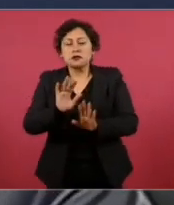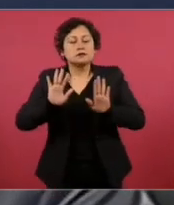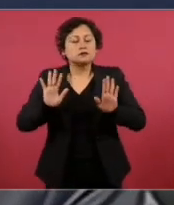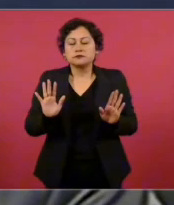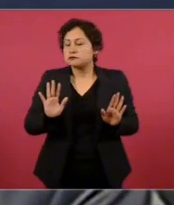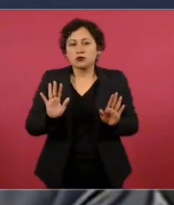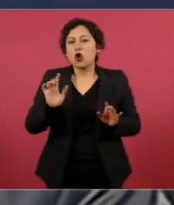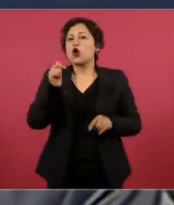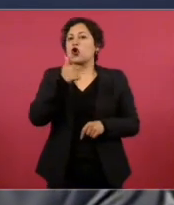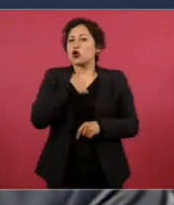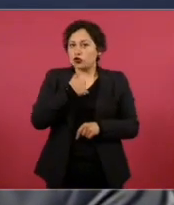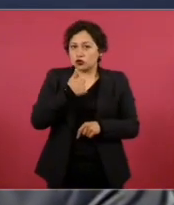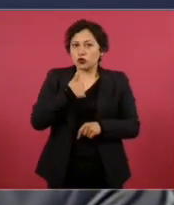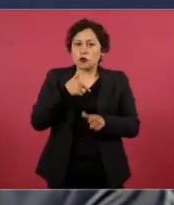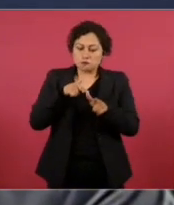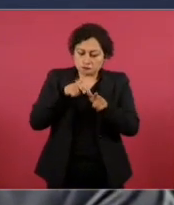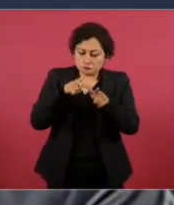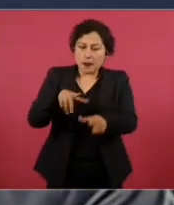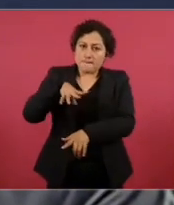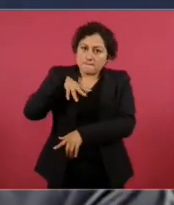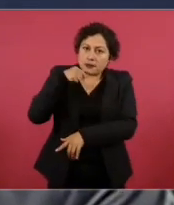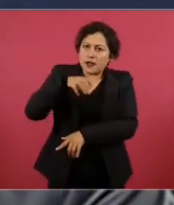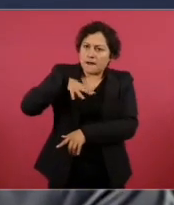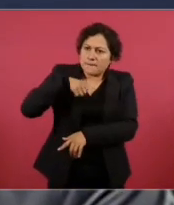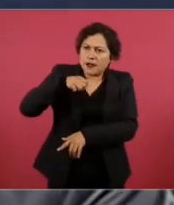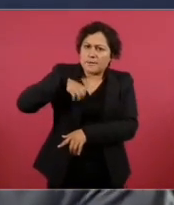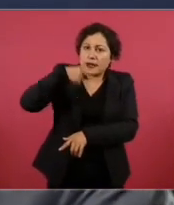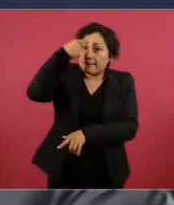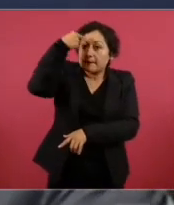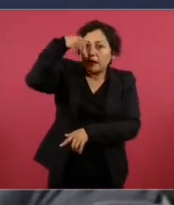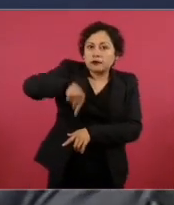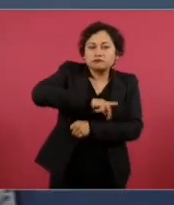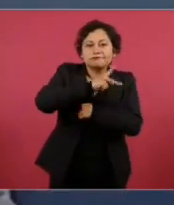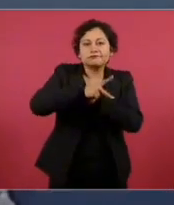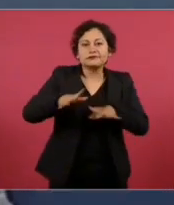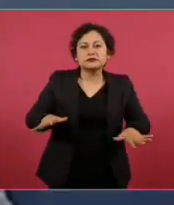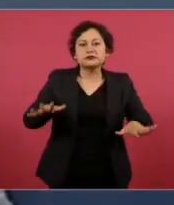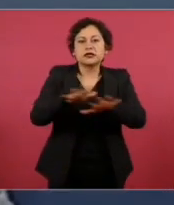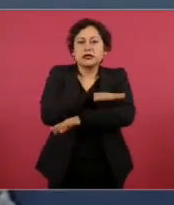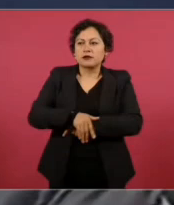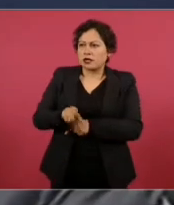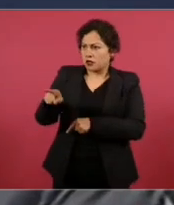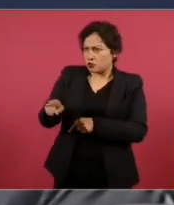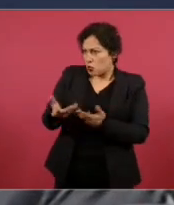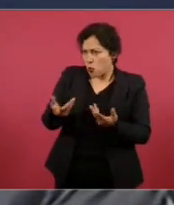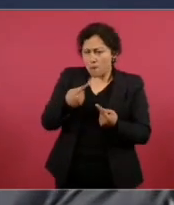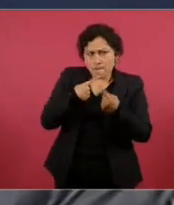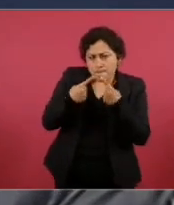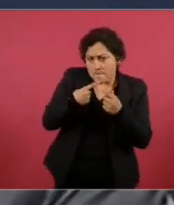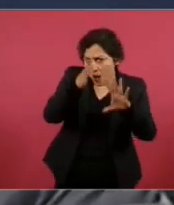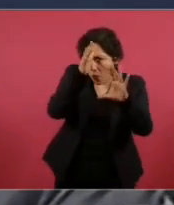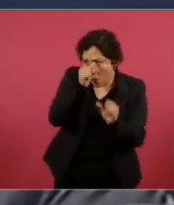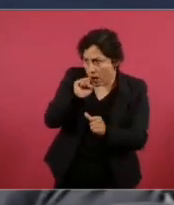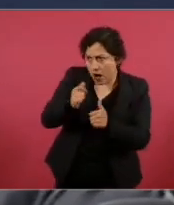yo voy a estar luchando por un proyecto de cambio verdadero en el país. ¿Vas a negociar con la gente del PIN? No, no negocio. negociar? No, no,